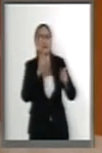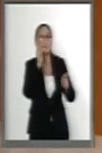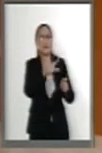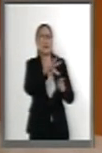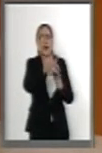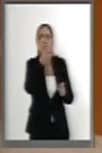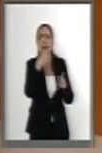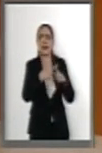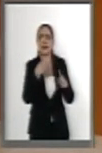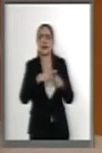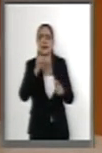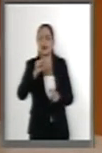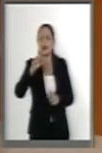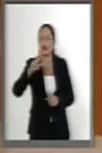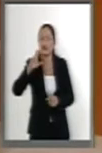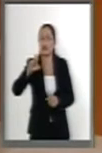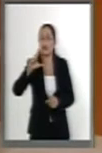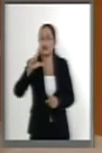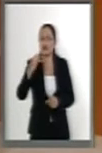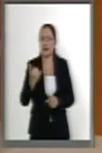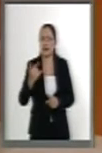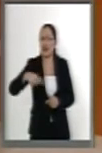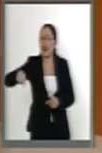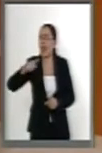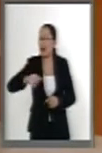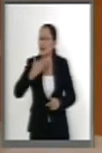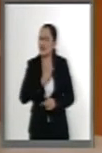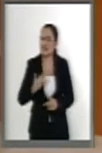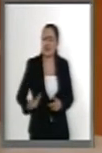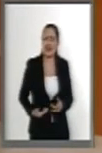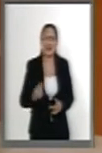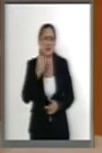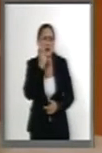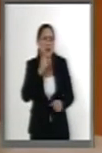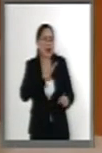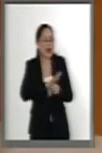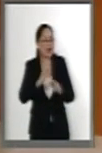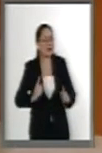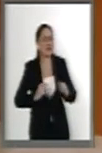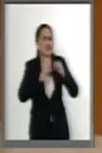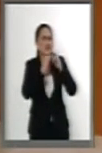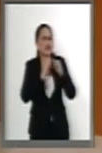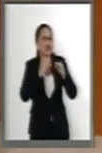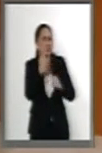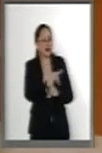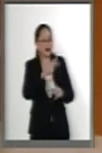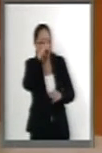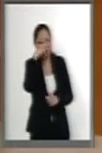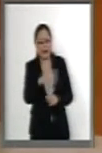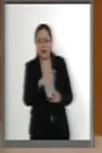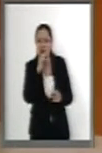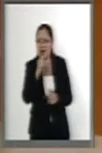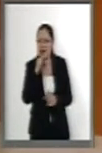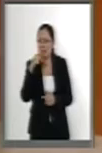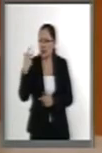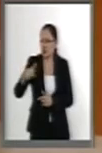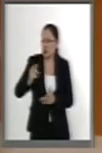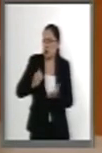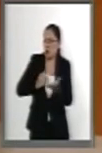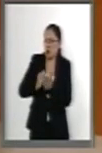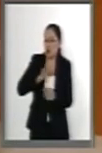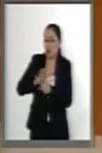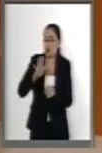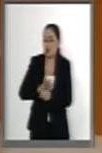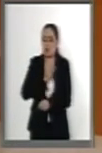No le importa al presidente las instituciones mexicanas, está abusando de su posición y de su